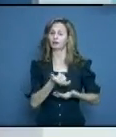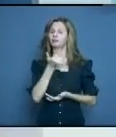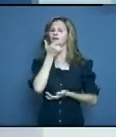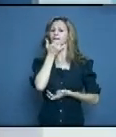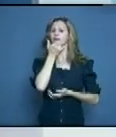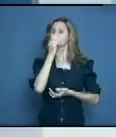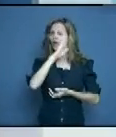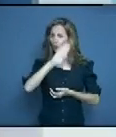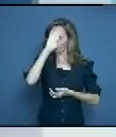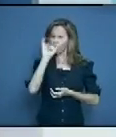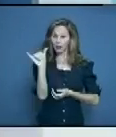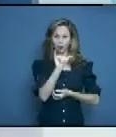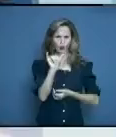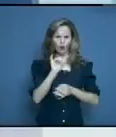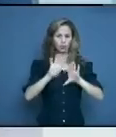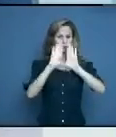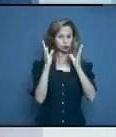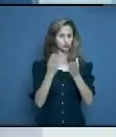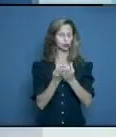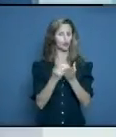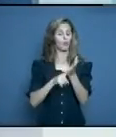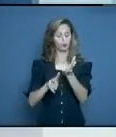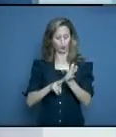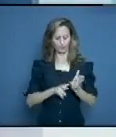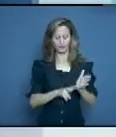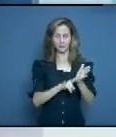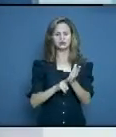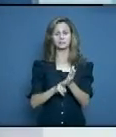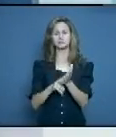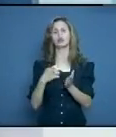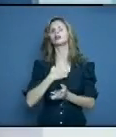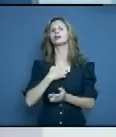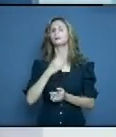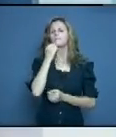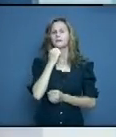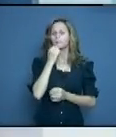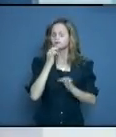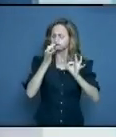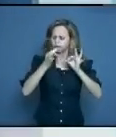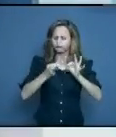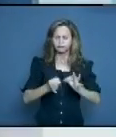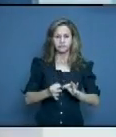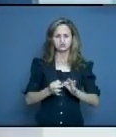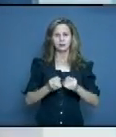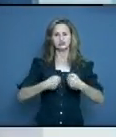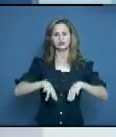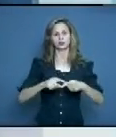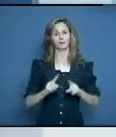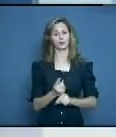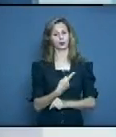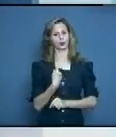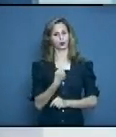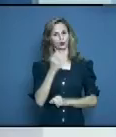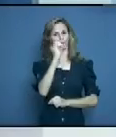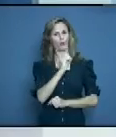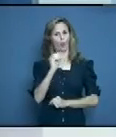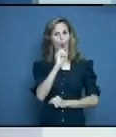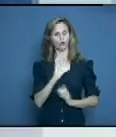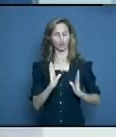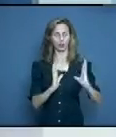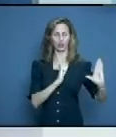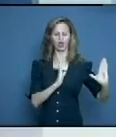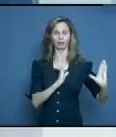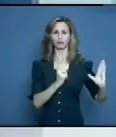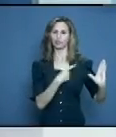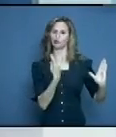situación, porque todas las provincias tienen la misma situación, lo que no tan seria. En el oriente, Guantánamo y nosotros, ya porque